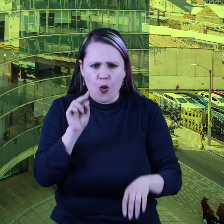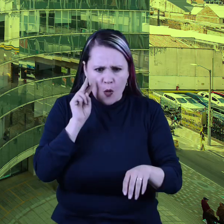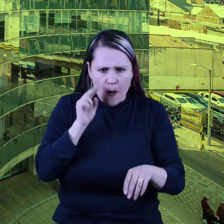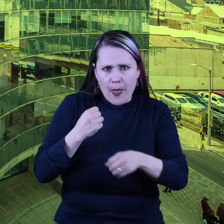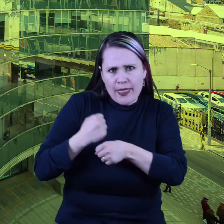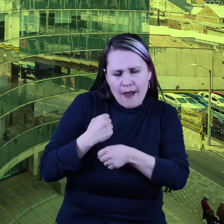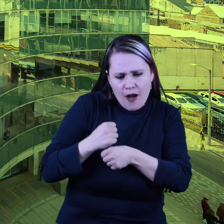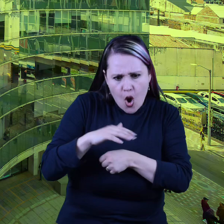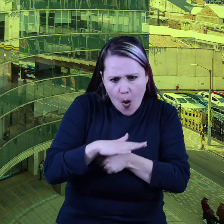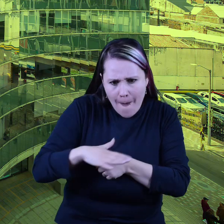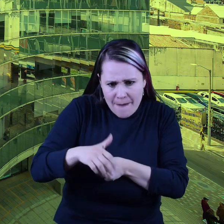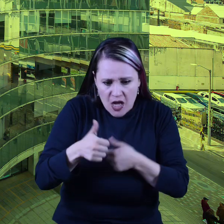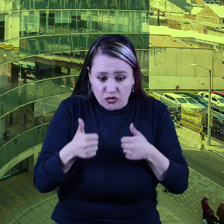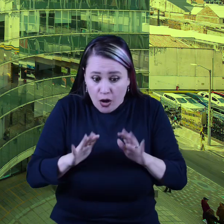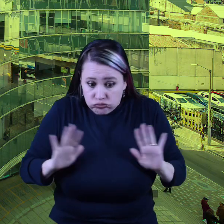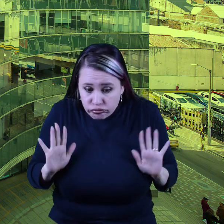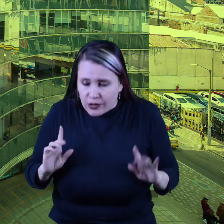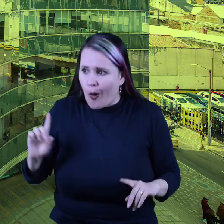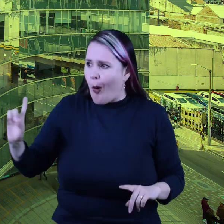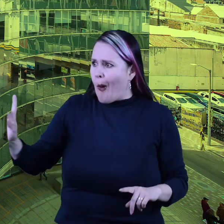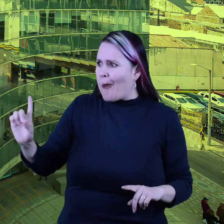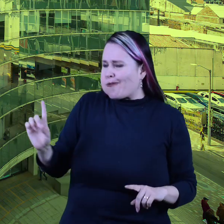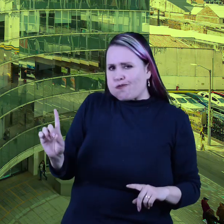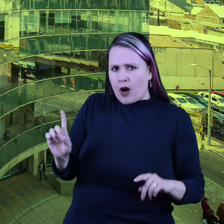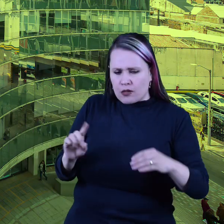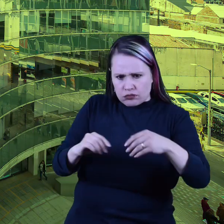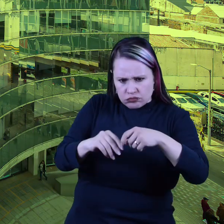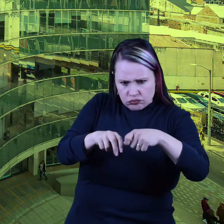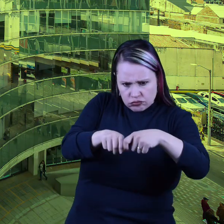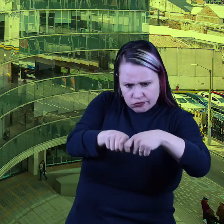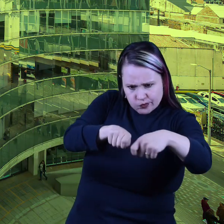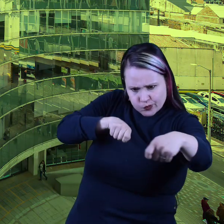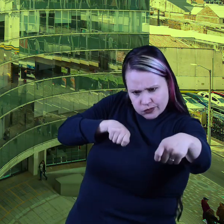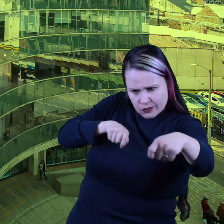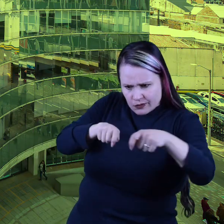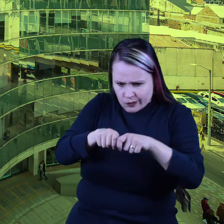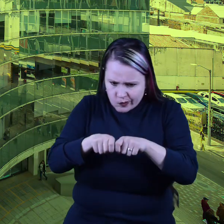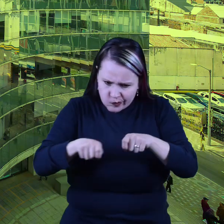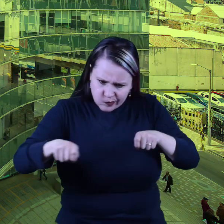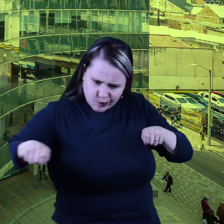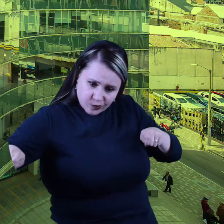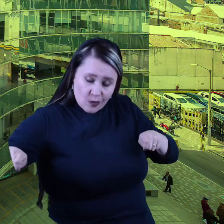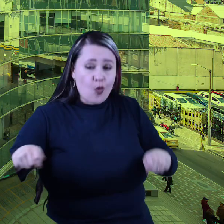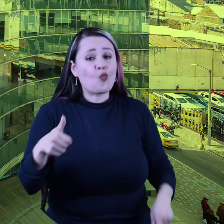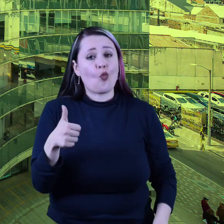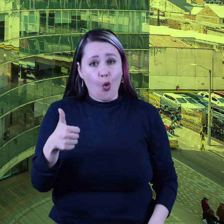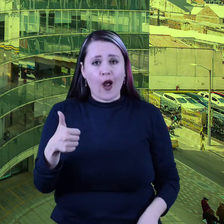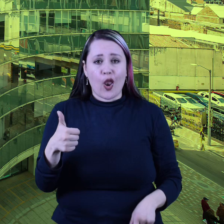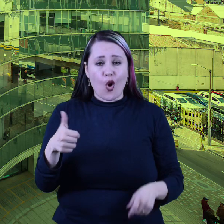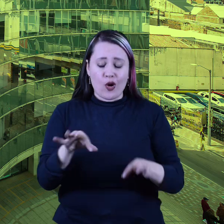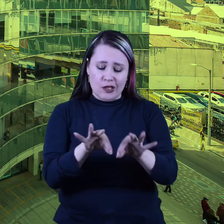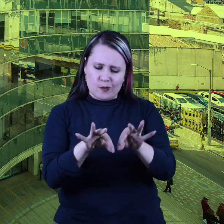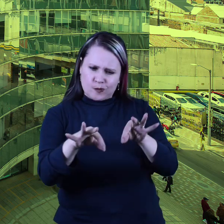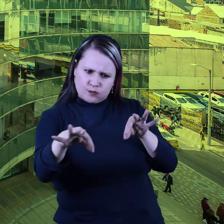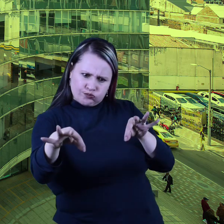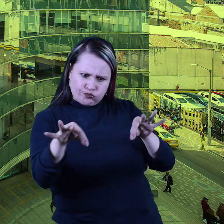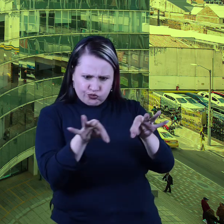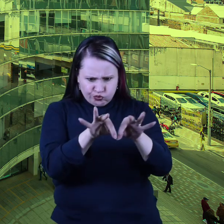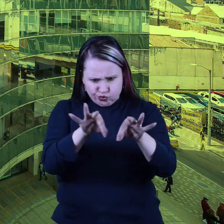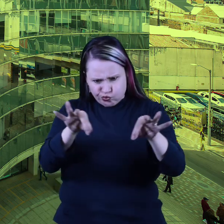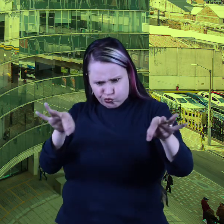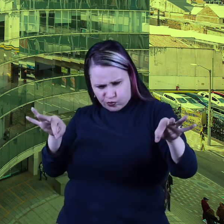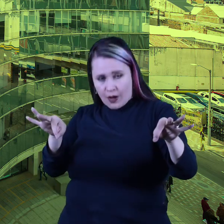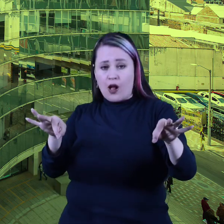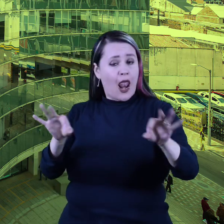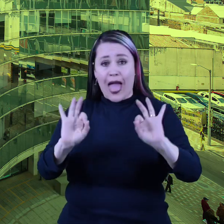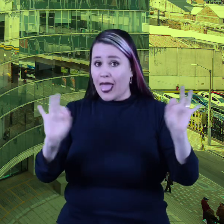lo más bueno, porque si no trabajas con niveles el trabajo se te ve mal y un orgullo trabajar acá y poder pasar por aquí.